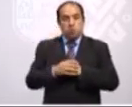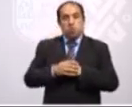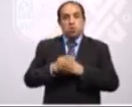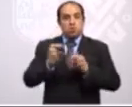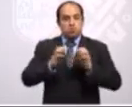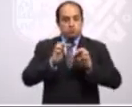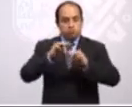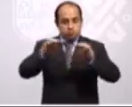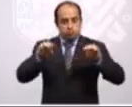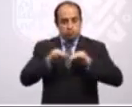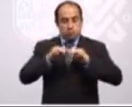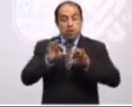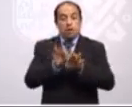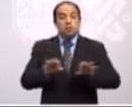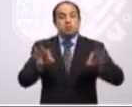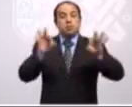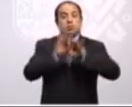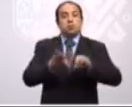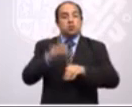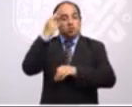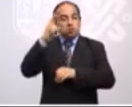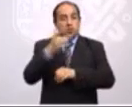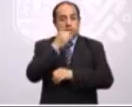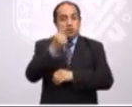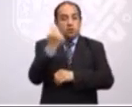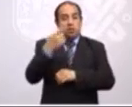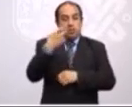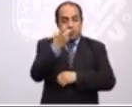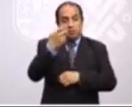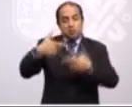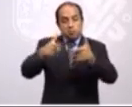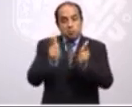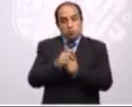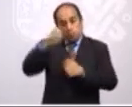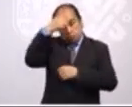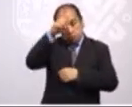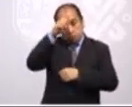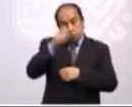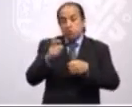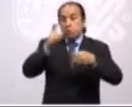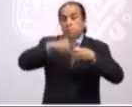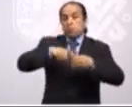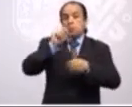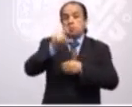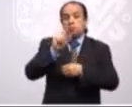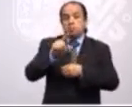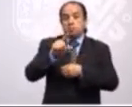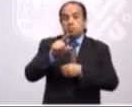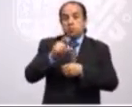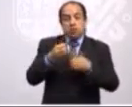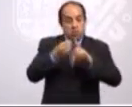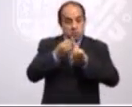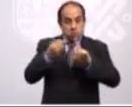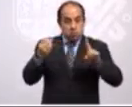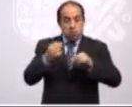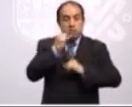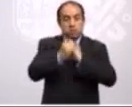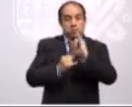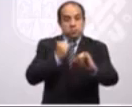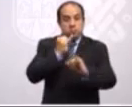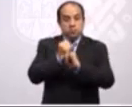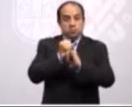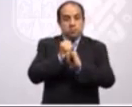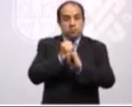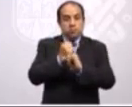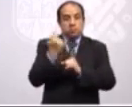este grupo de expertos forman parte también de las organizaciones internacionales